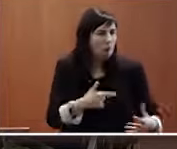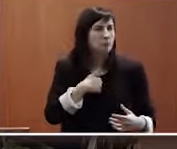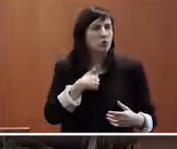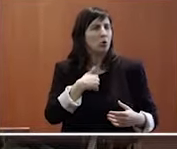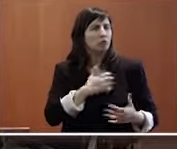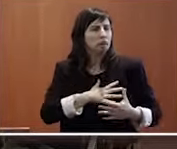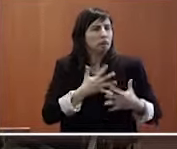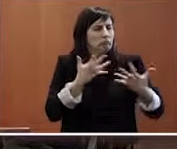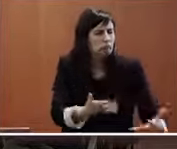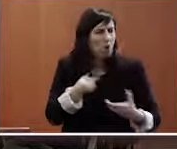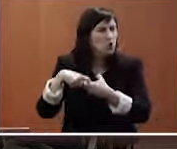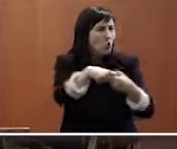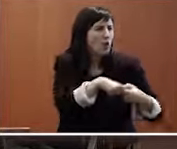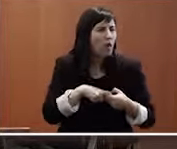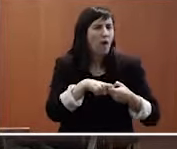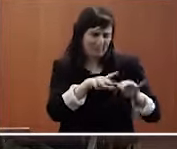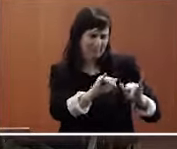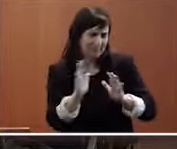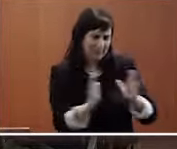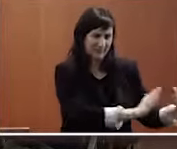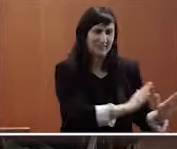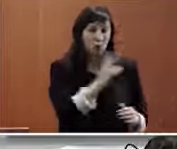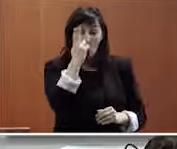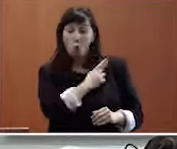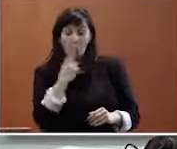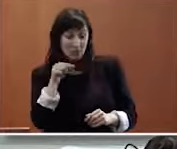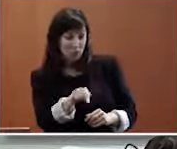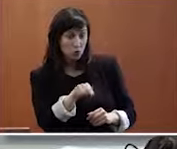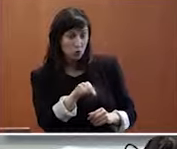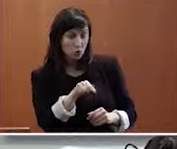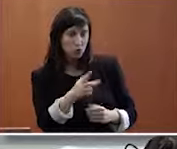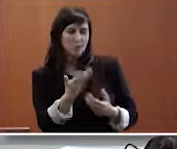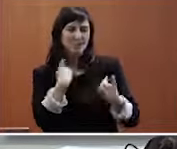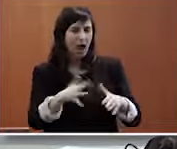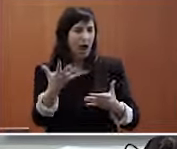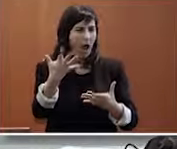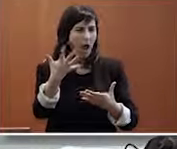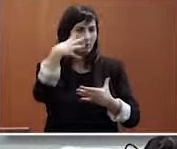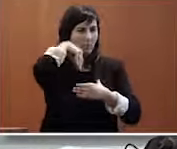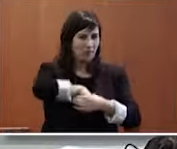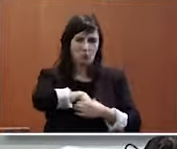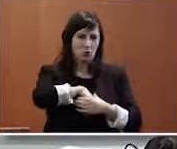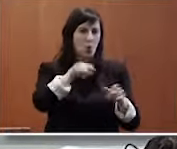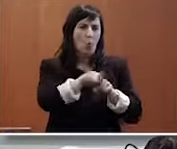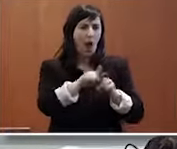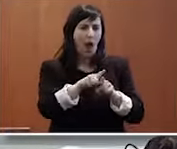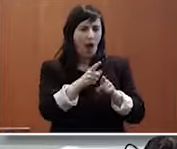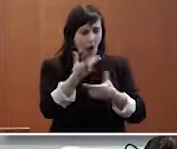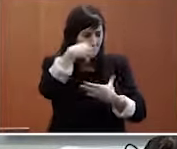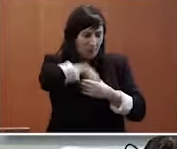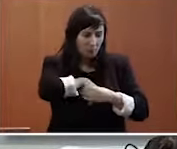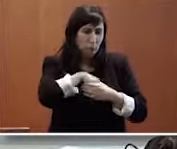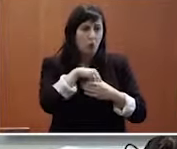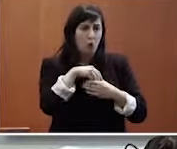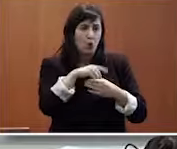solidaridad, é que ese compromiso va dentro, va injertado, alimenta o modelo